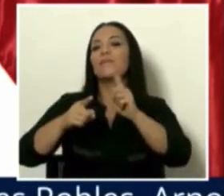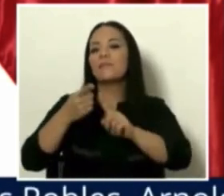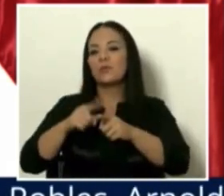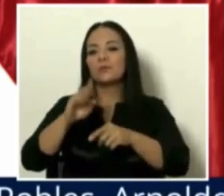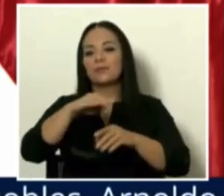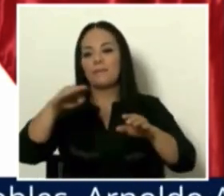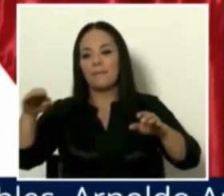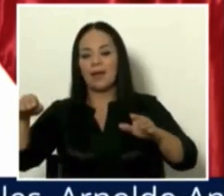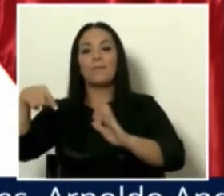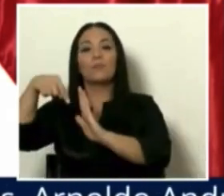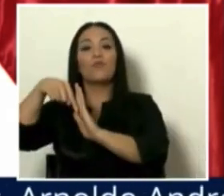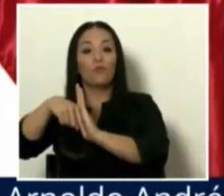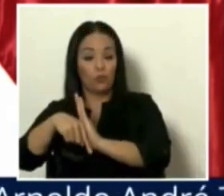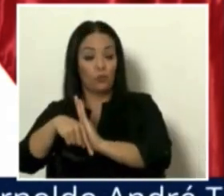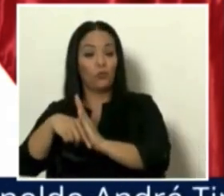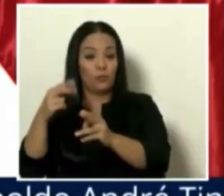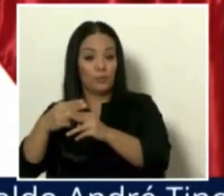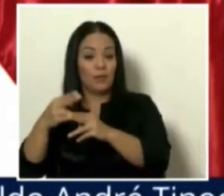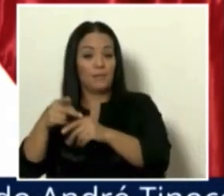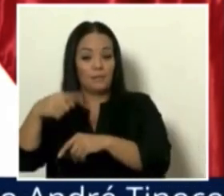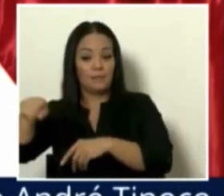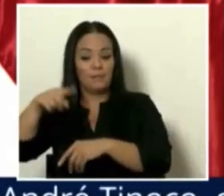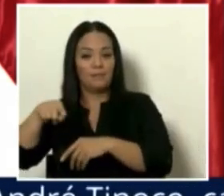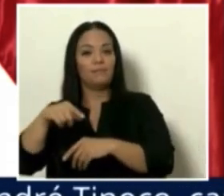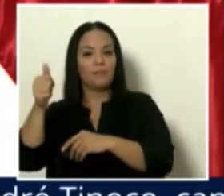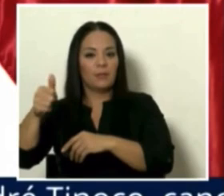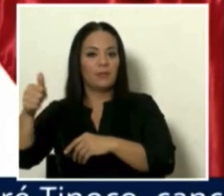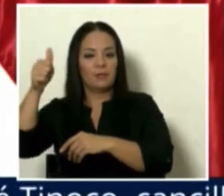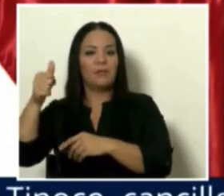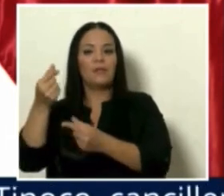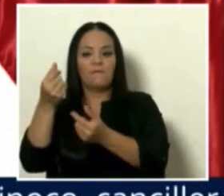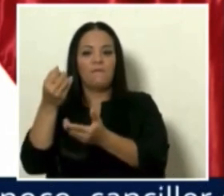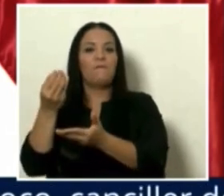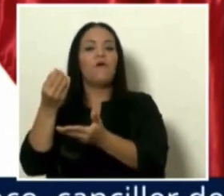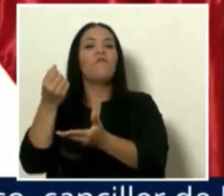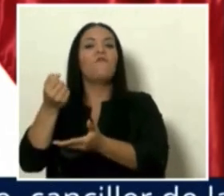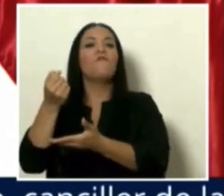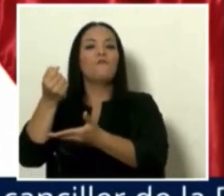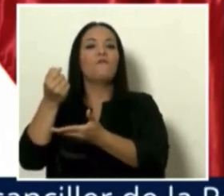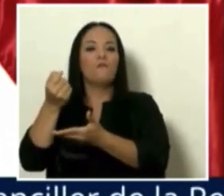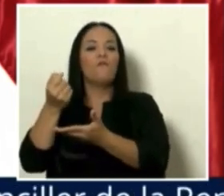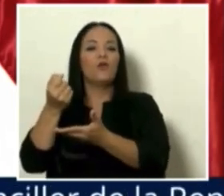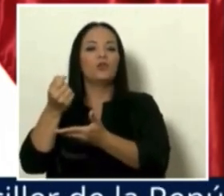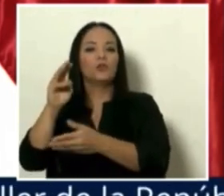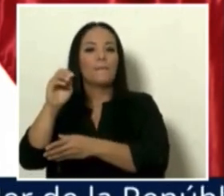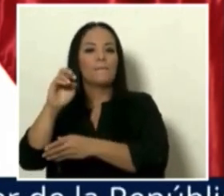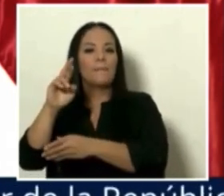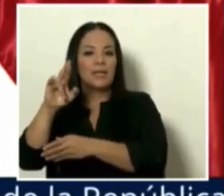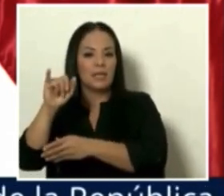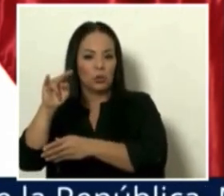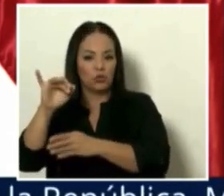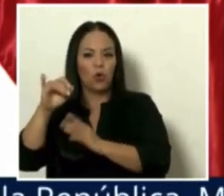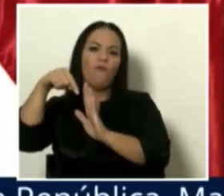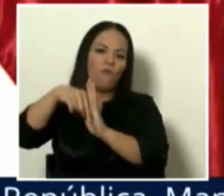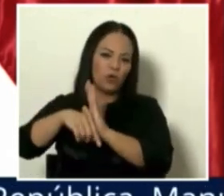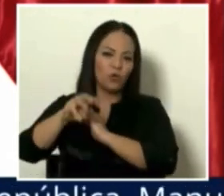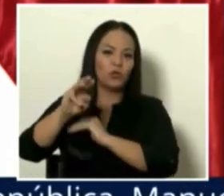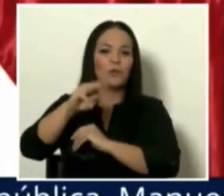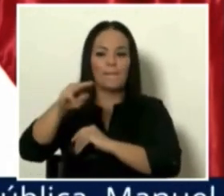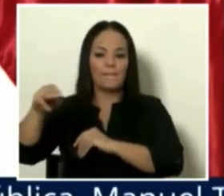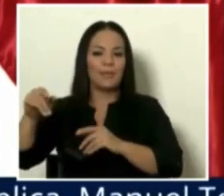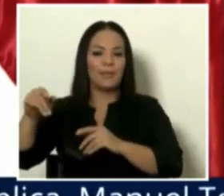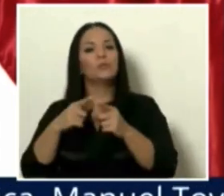profundo en la Autoridad Internacional de Fondos Marítimos. Muy importante esa reunión. El